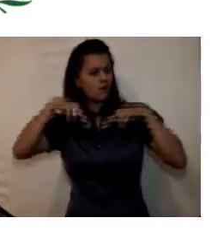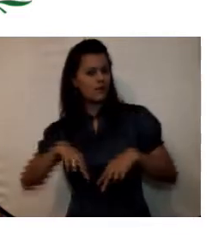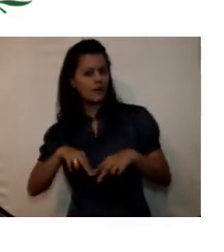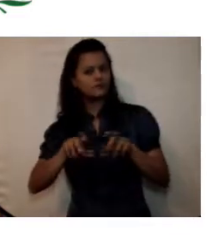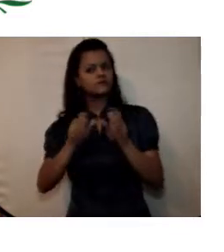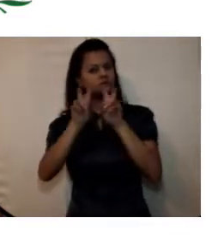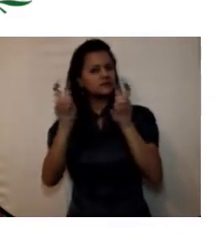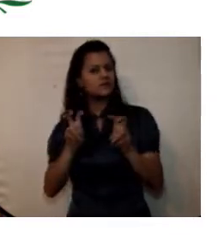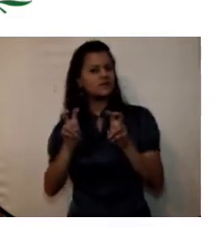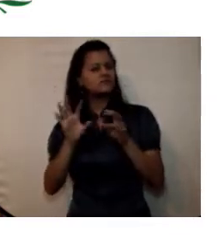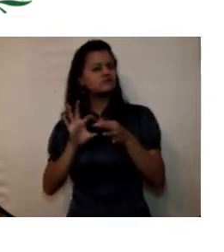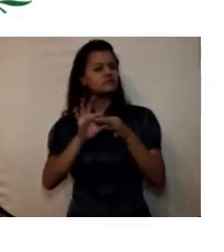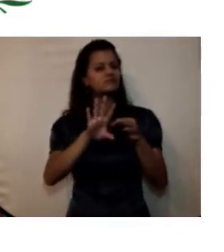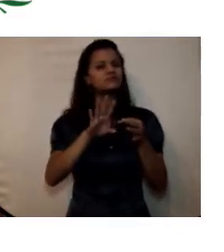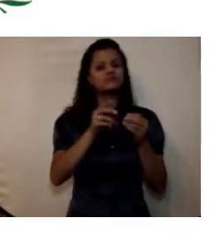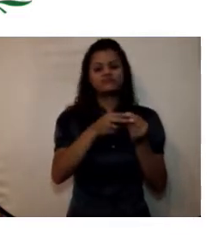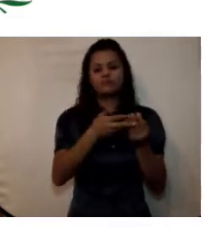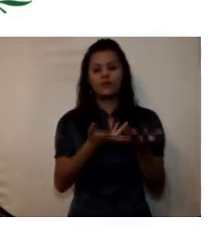expresión oral y escrita